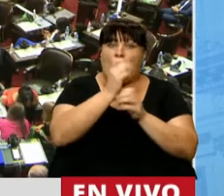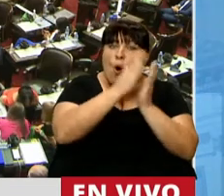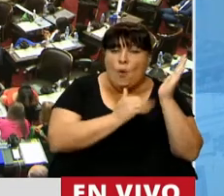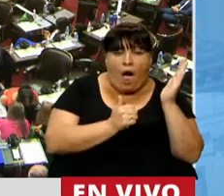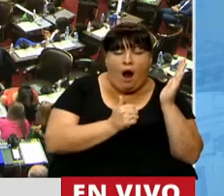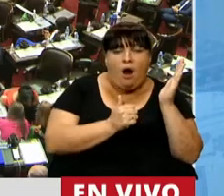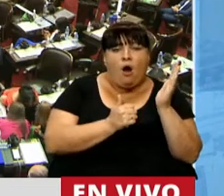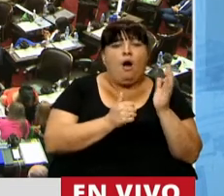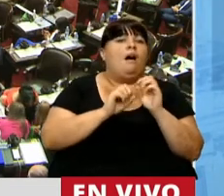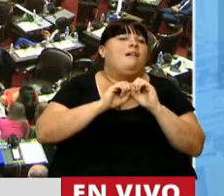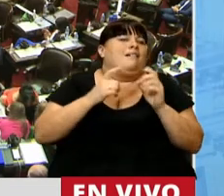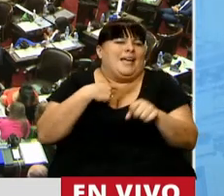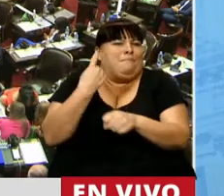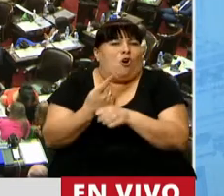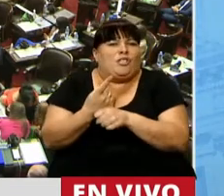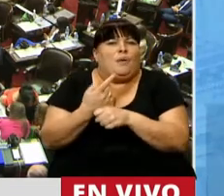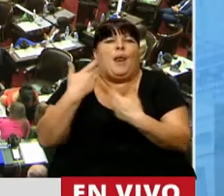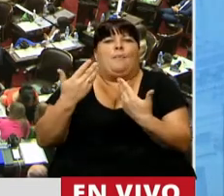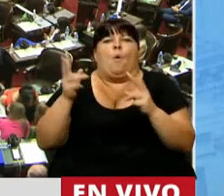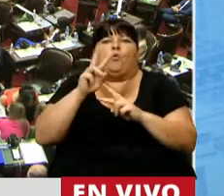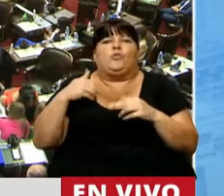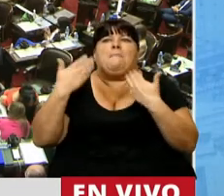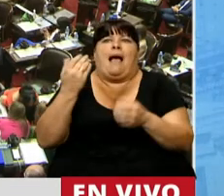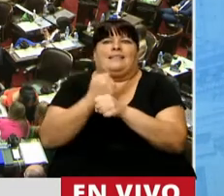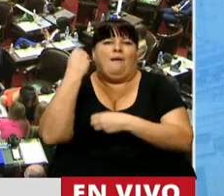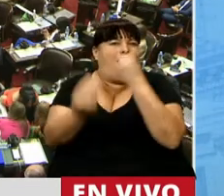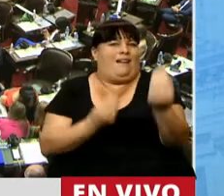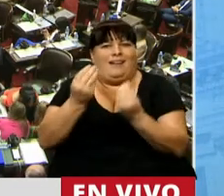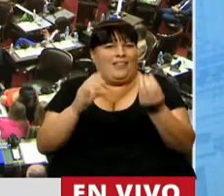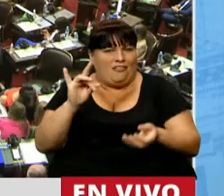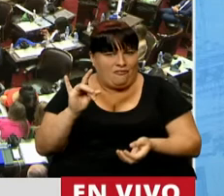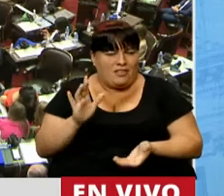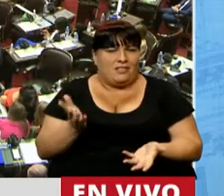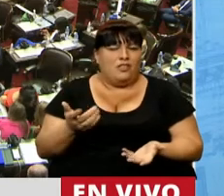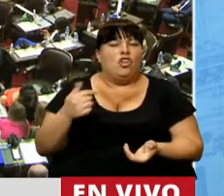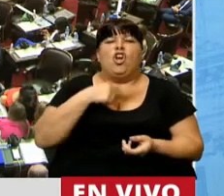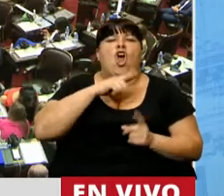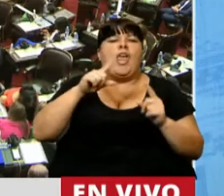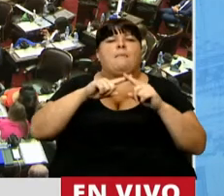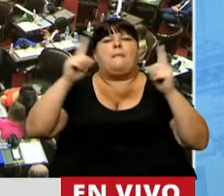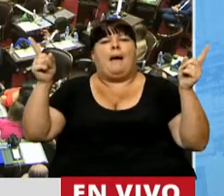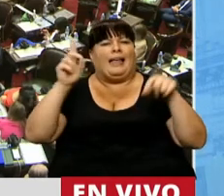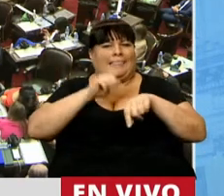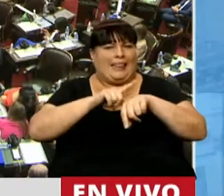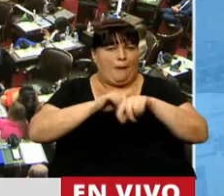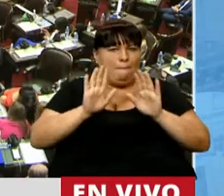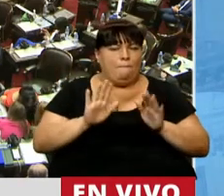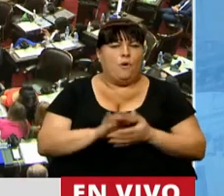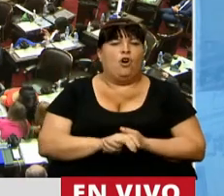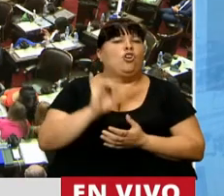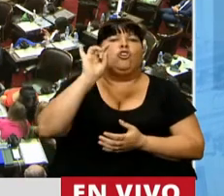registrado, mal podemos pretender generar más empleo. Yo no me quiero exceder en el tiempo, presidente.